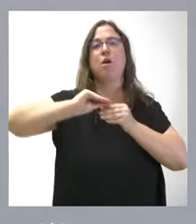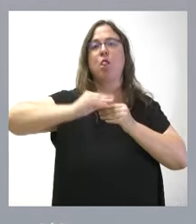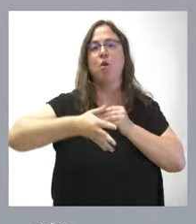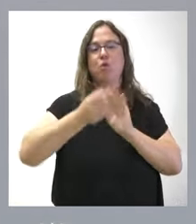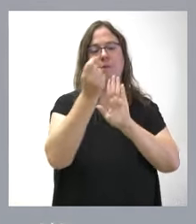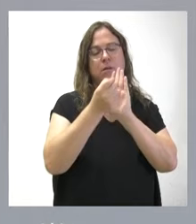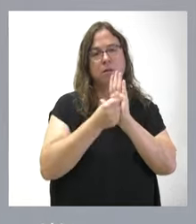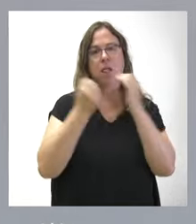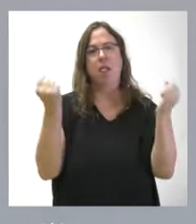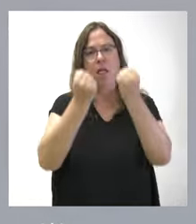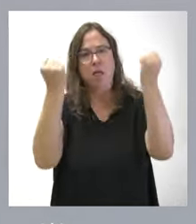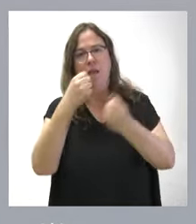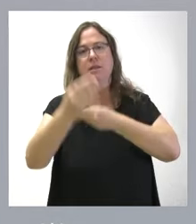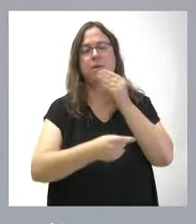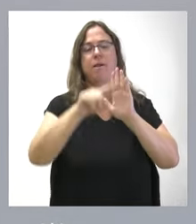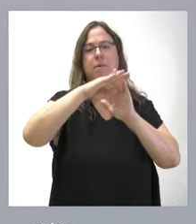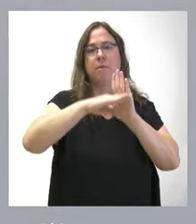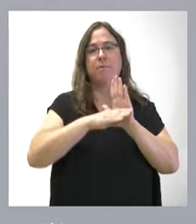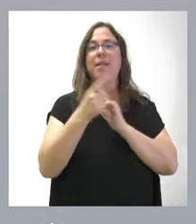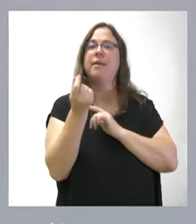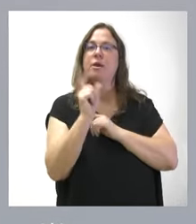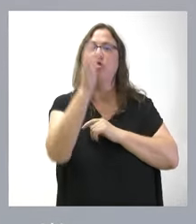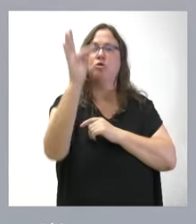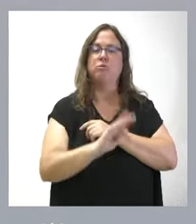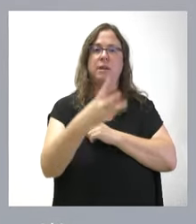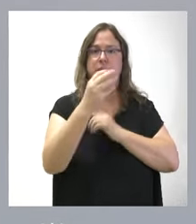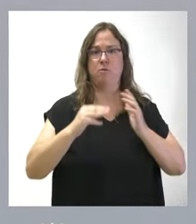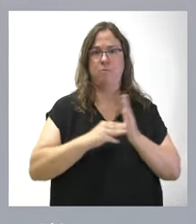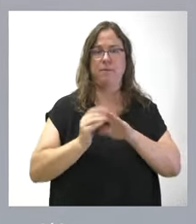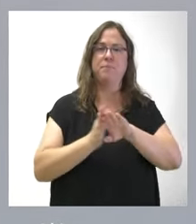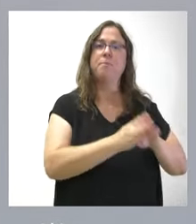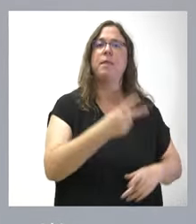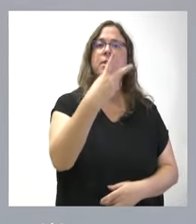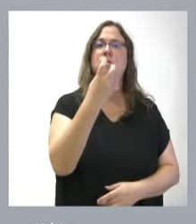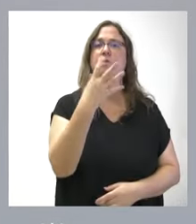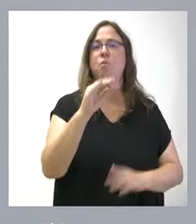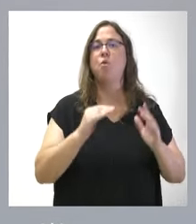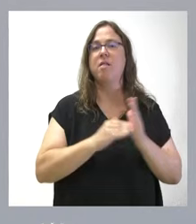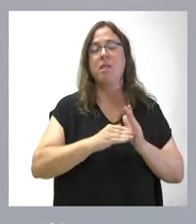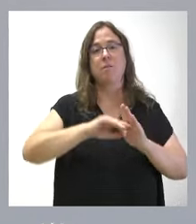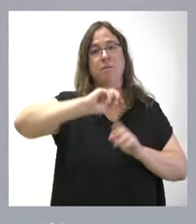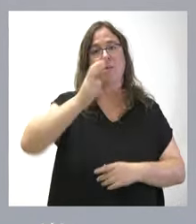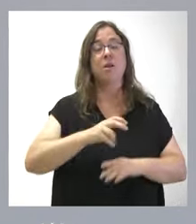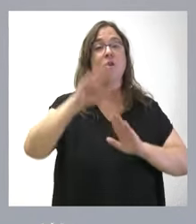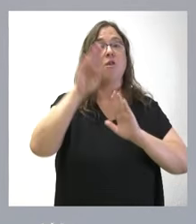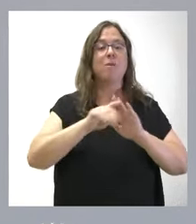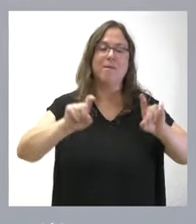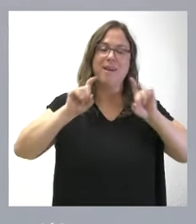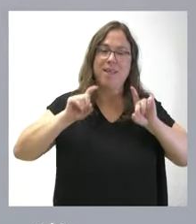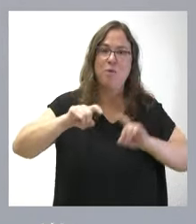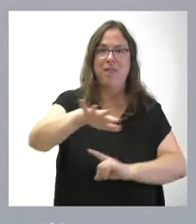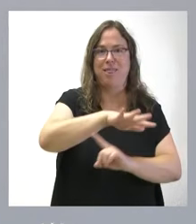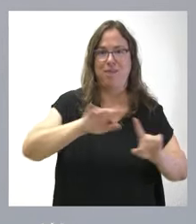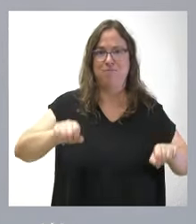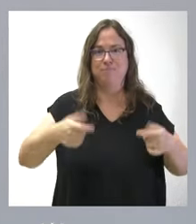las actuaciones que se van a realizar con esos 300.000 euros. 240.000 euros para programas de educación ambiental que van a recibir las universidades